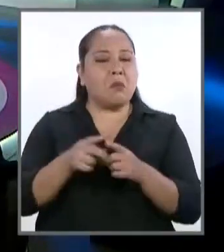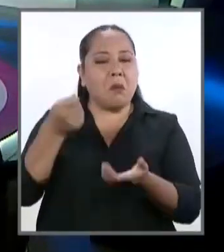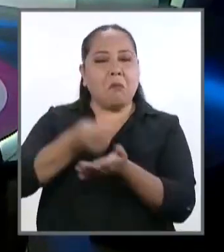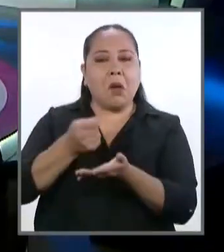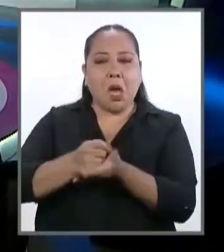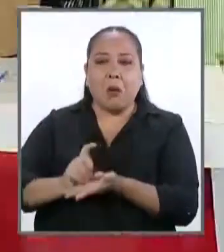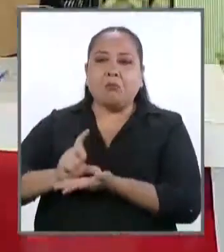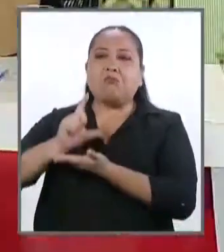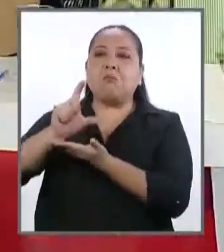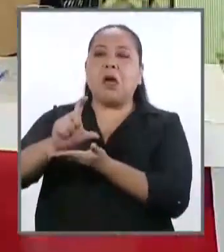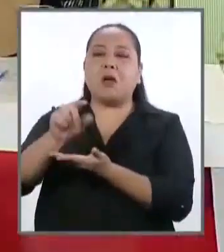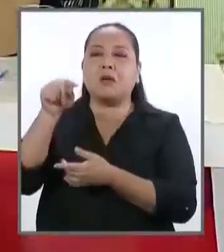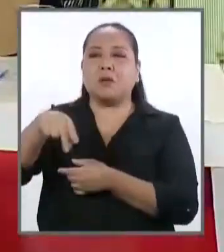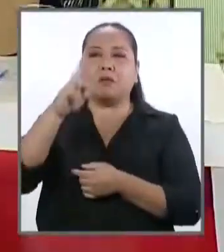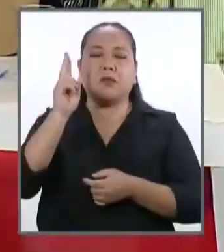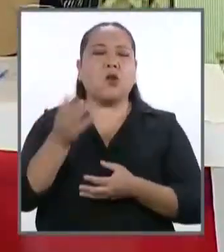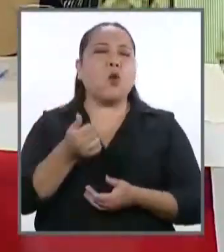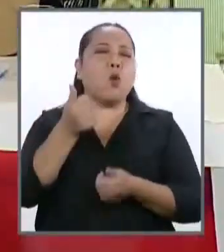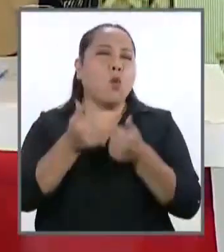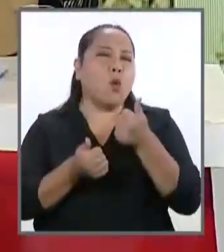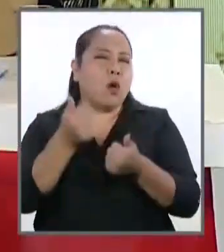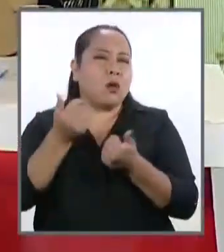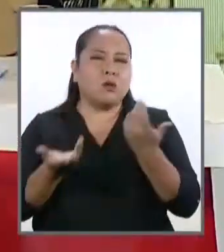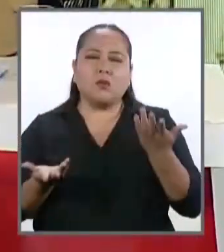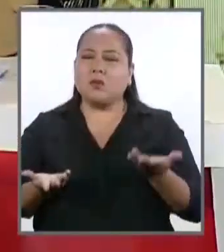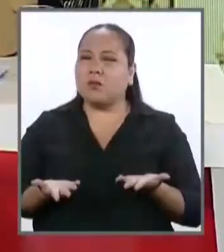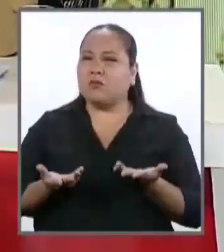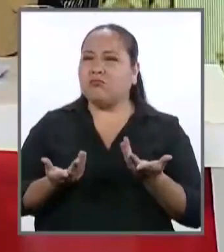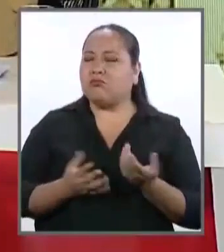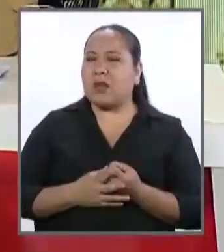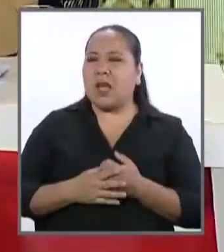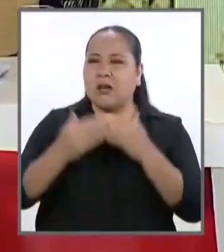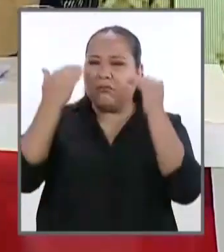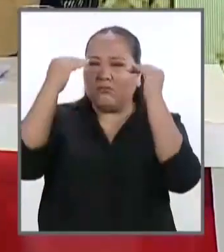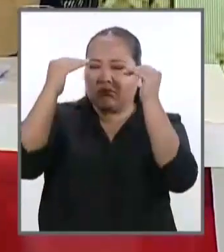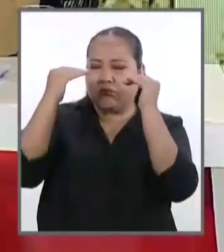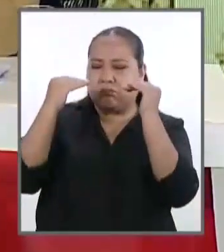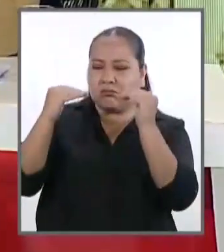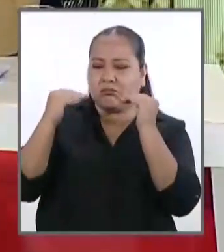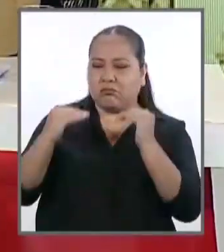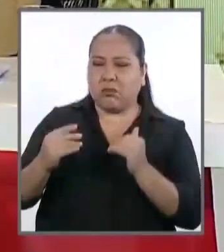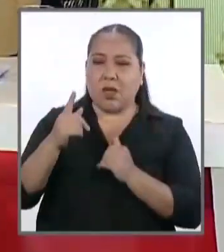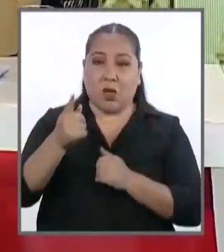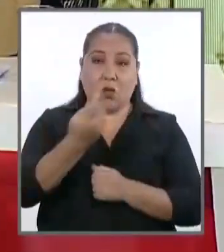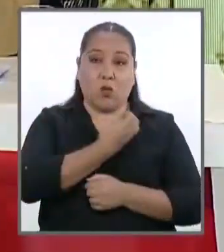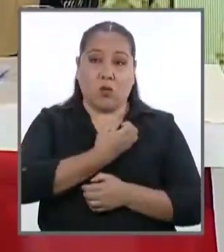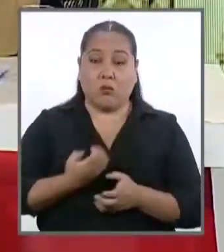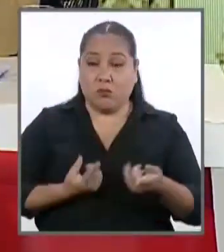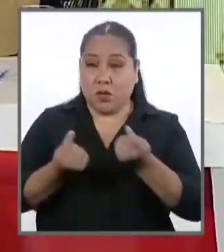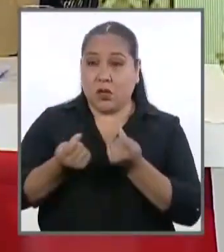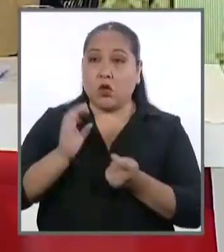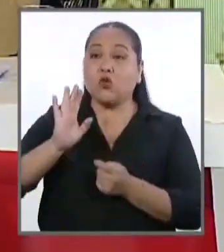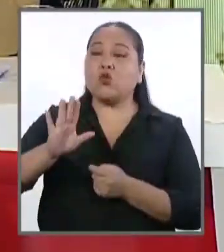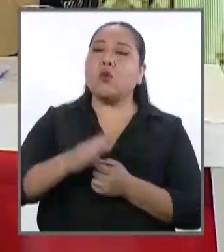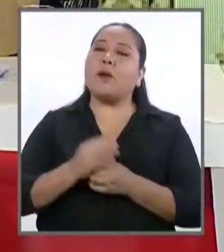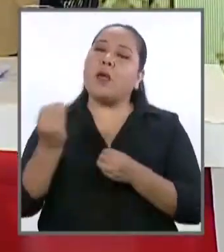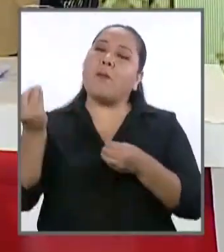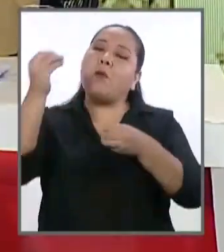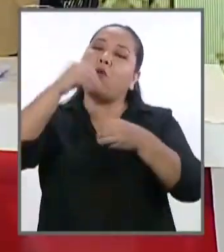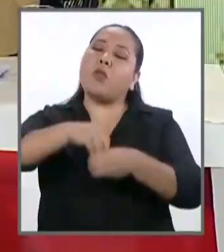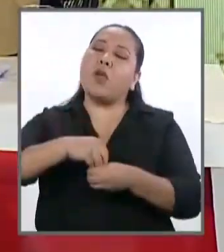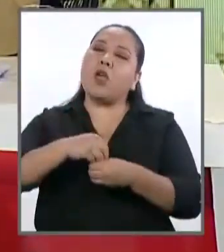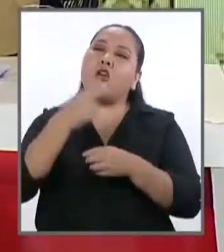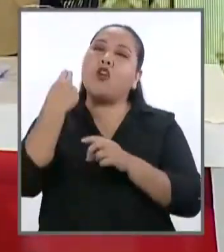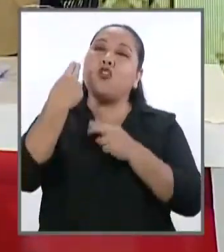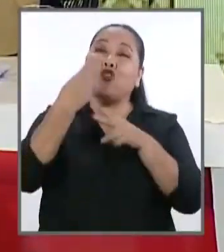maestros. ¿Cuáles son los criterios que se seguiría eventualmente en un gobierno suyo para nombramientos de maestros?